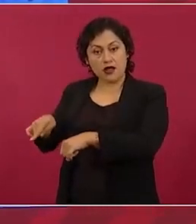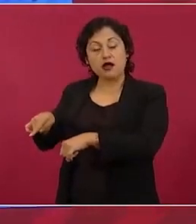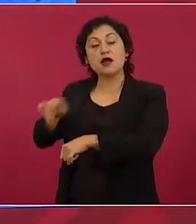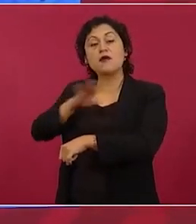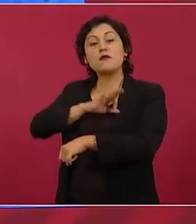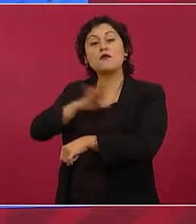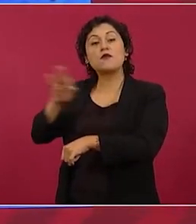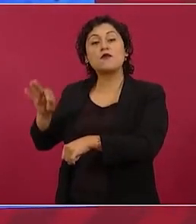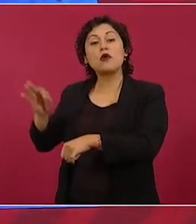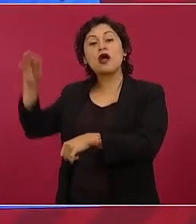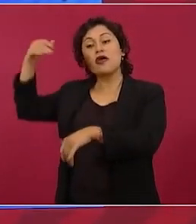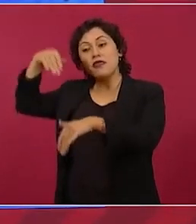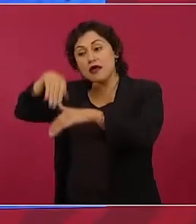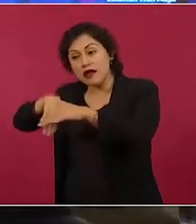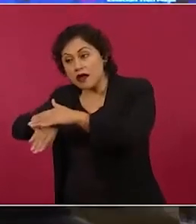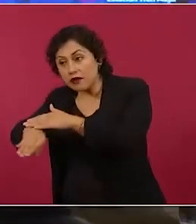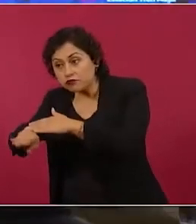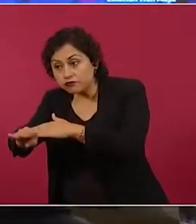y conocer